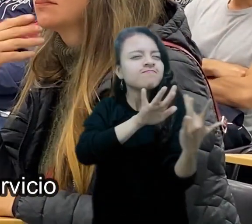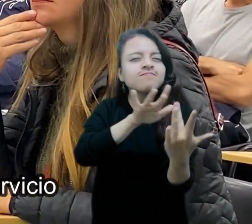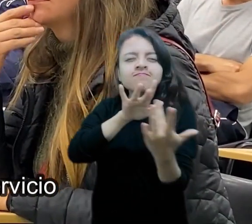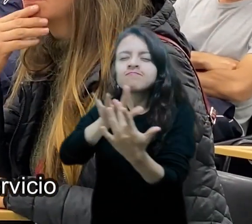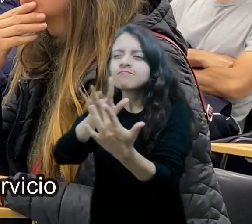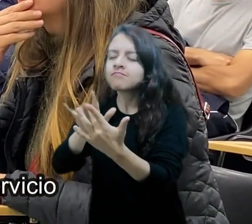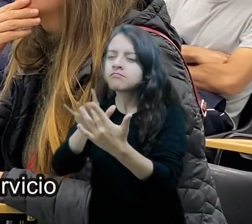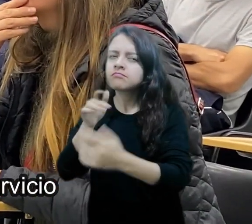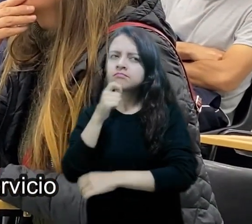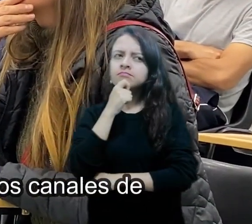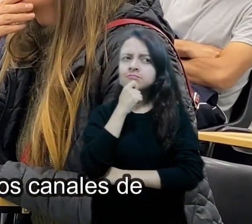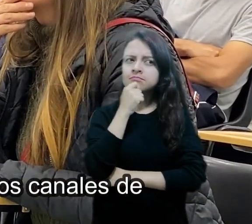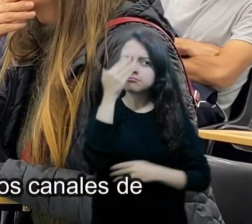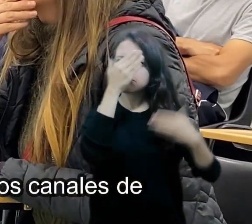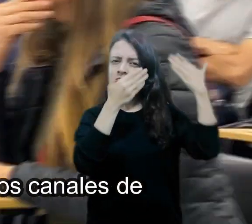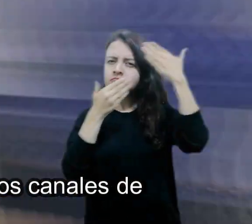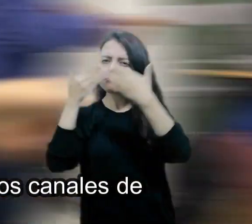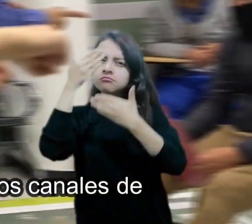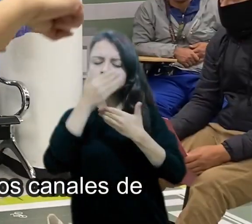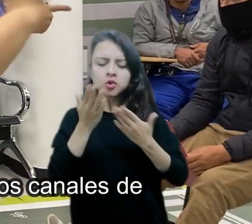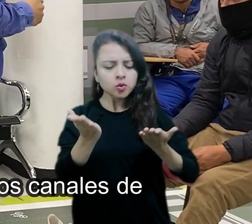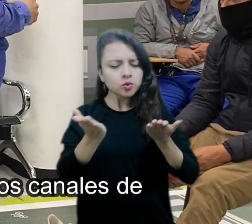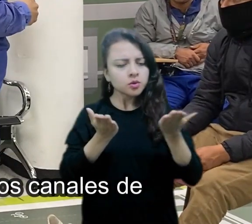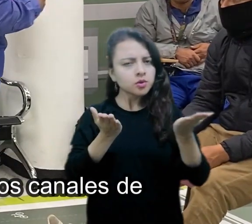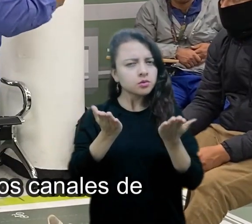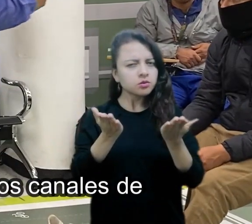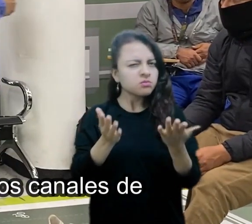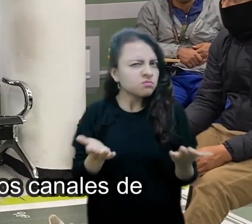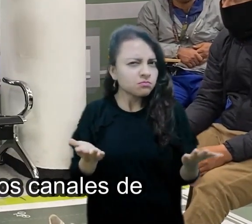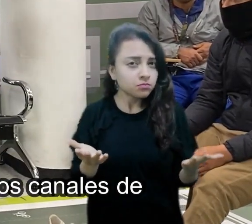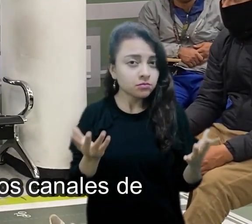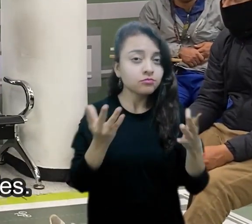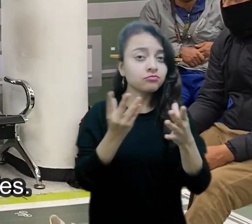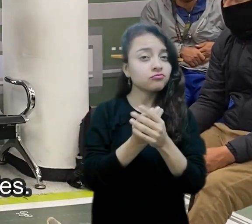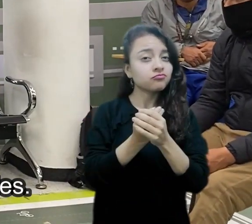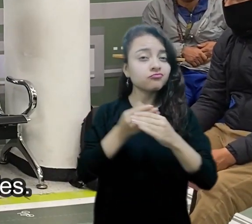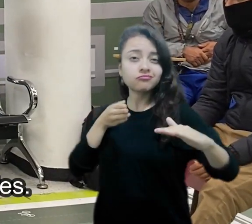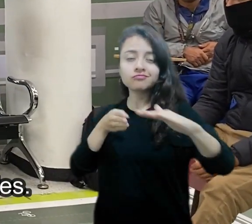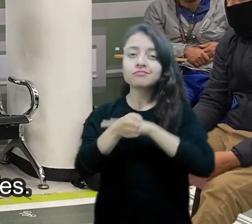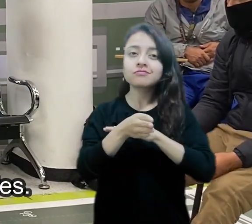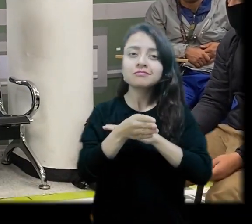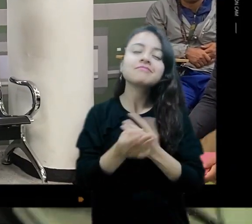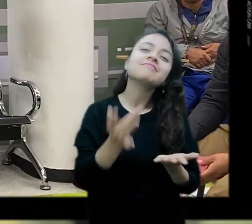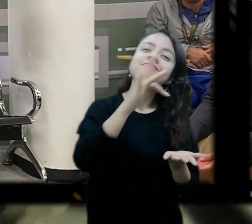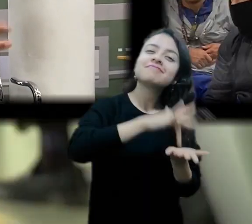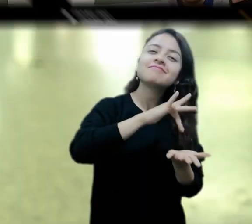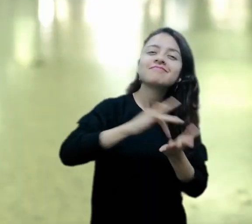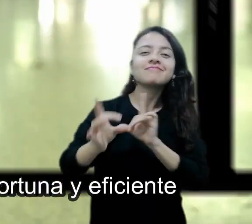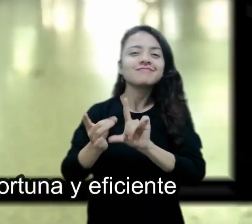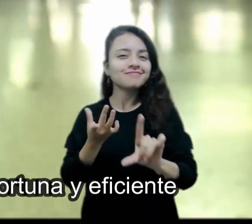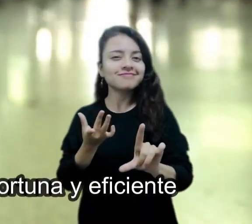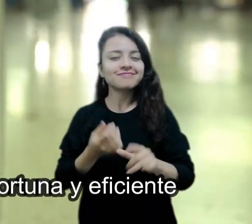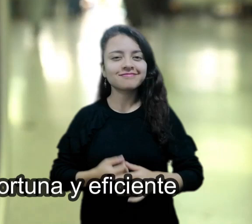a día buscamos brindar un servicio incluyente y accesible a través de nuestros canales de atención virtuales y presenciales.